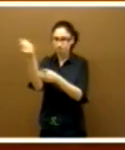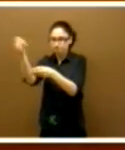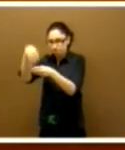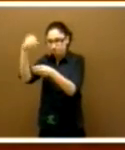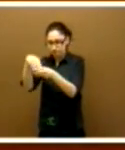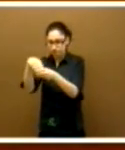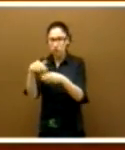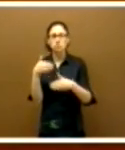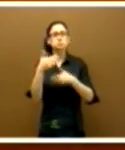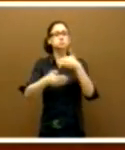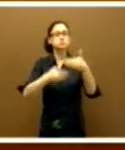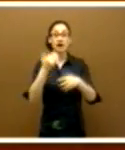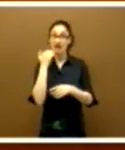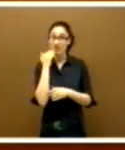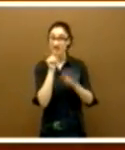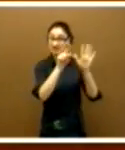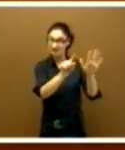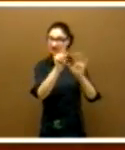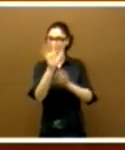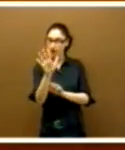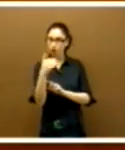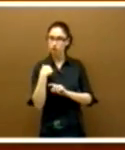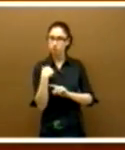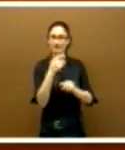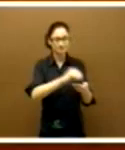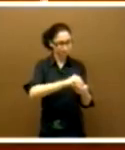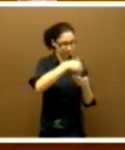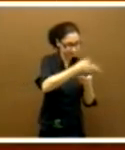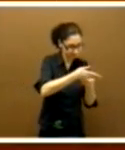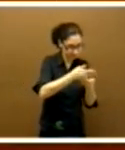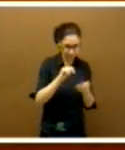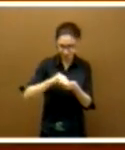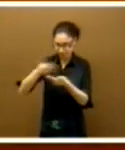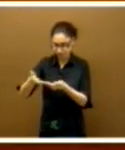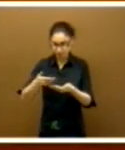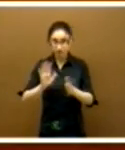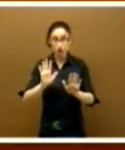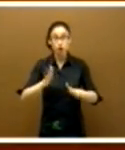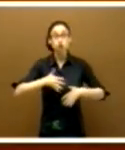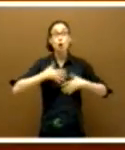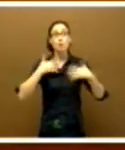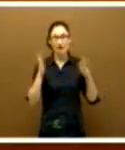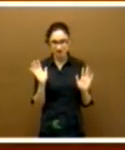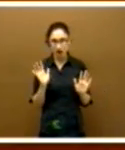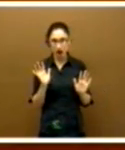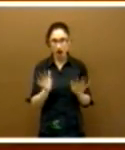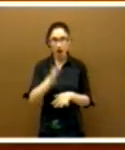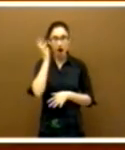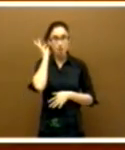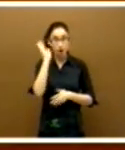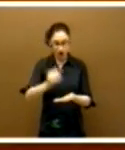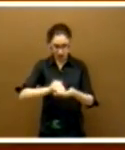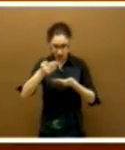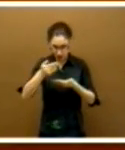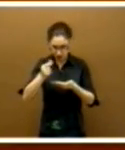los 65 años abren los dos la hucha, pero, sorpresa, ella tiene menos dinero que